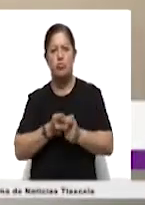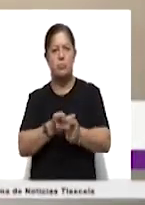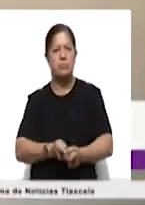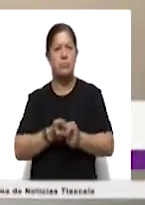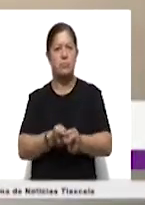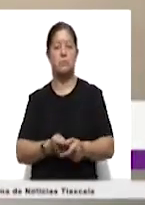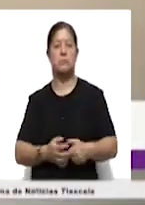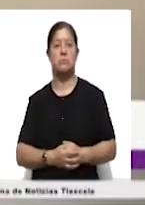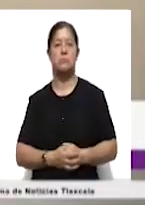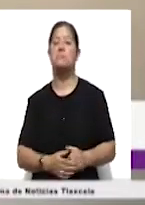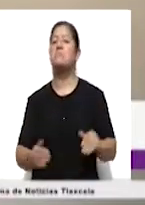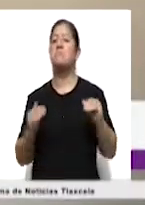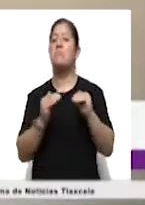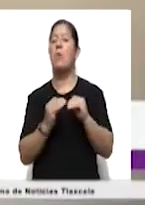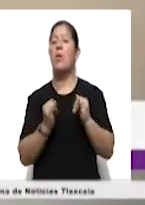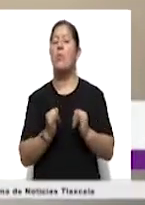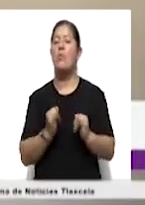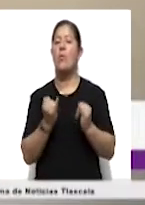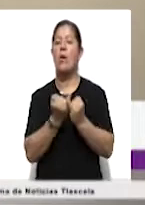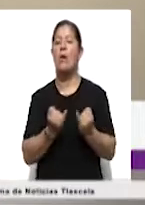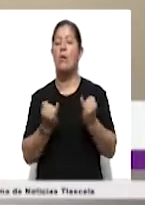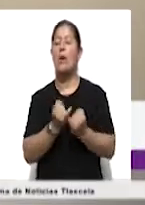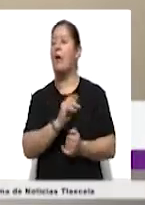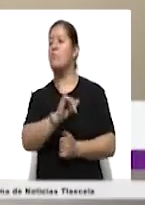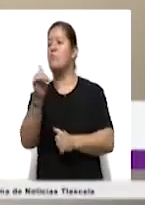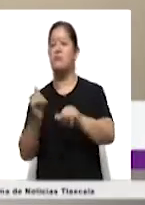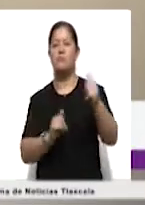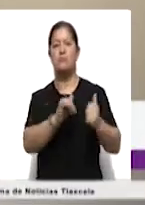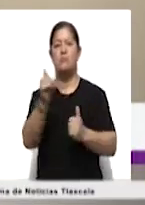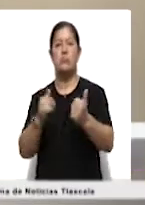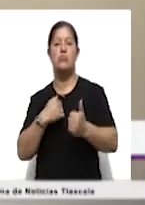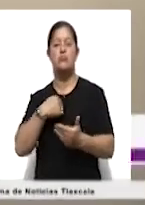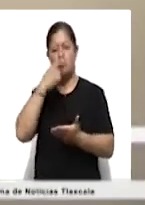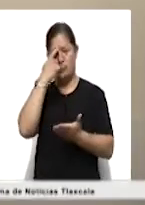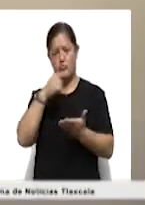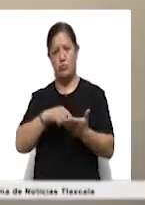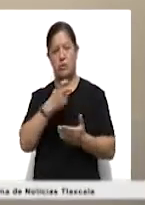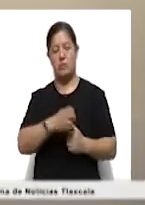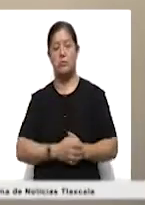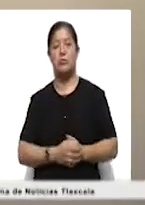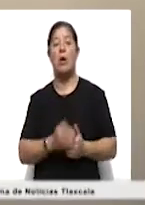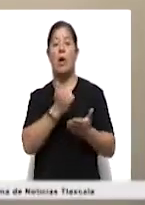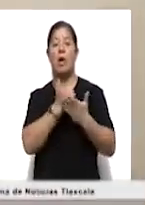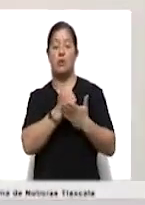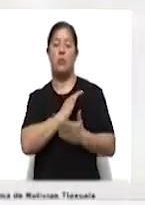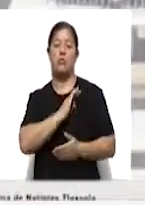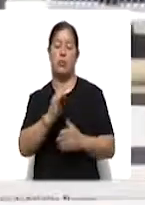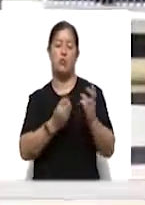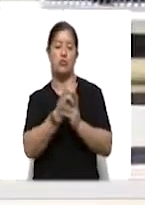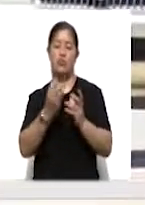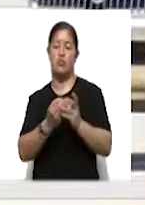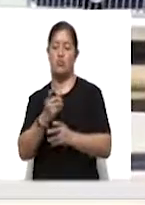la igualdad hacia los demás y hacia las otras. Creo que esos principales nos pueden ayudar con estas nuevas generaciones.